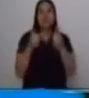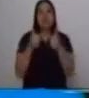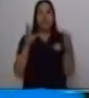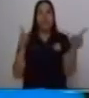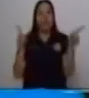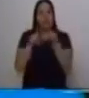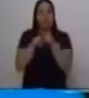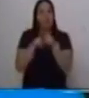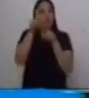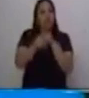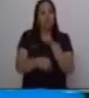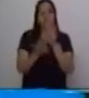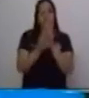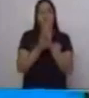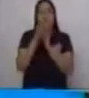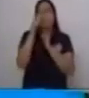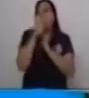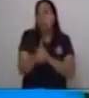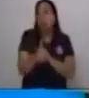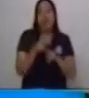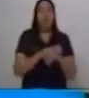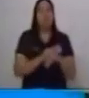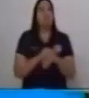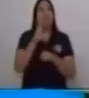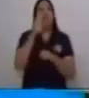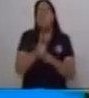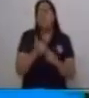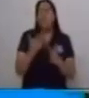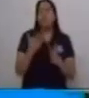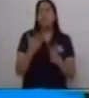entonces vamos a escribir un ejemplo